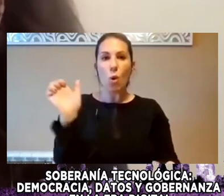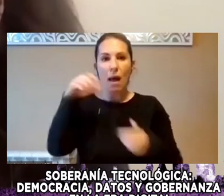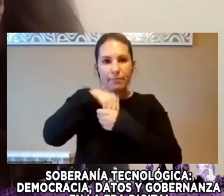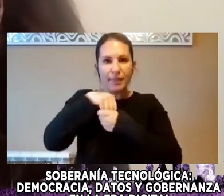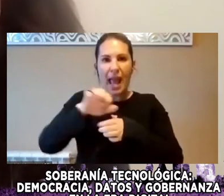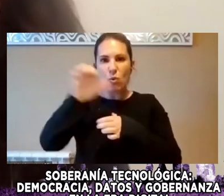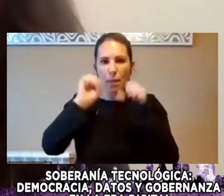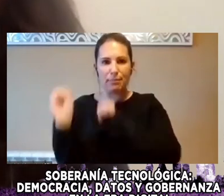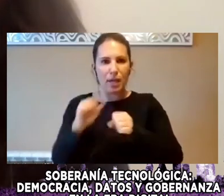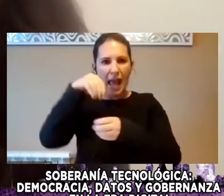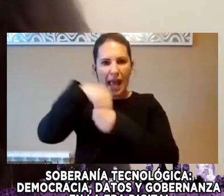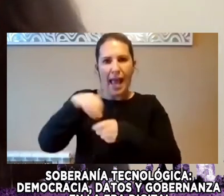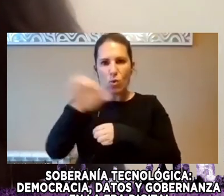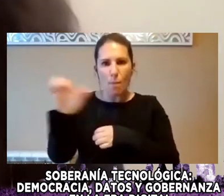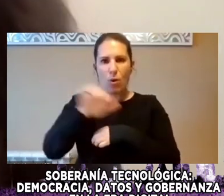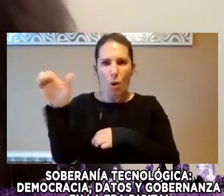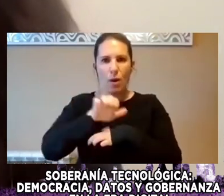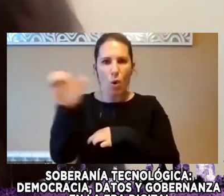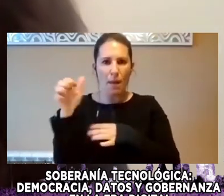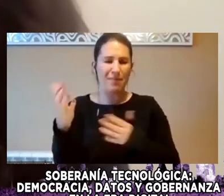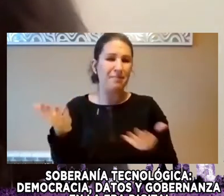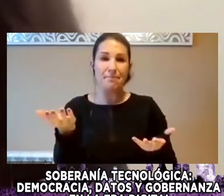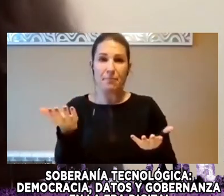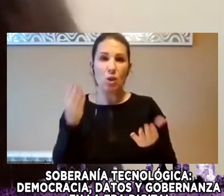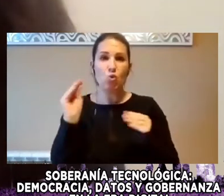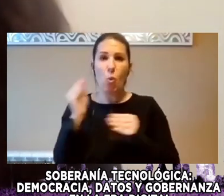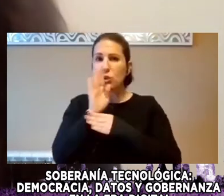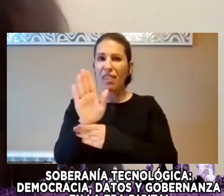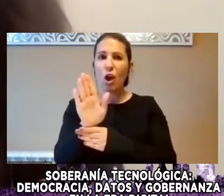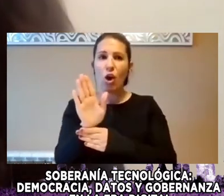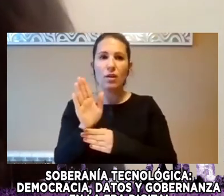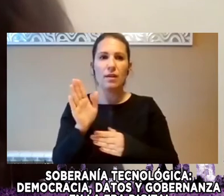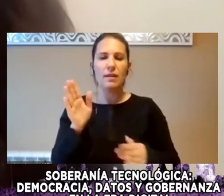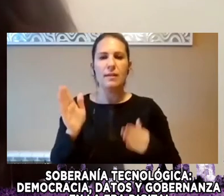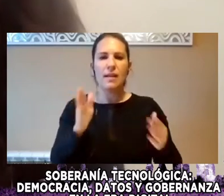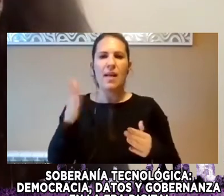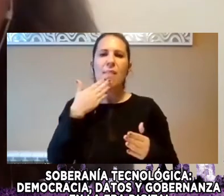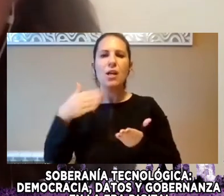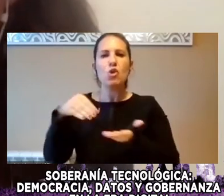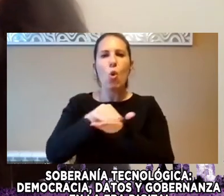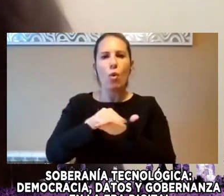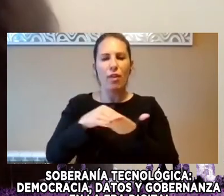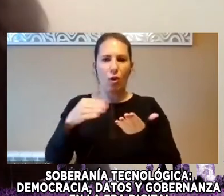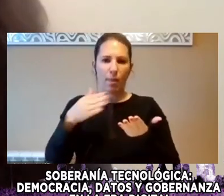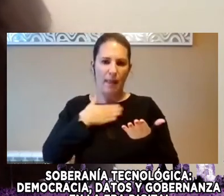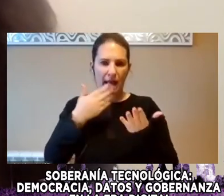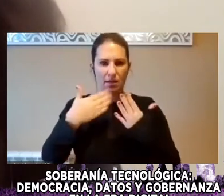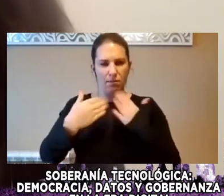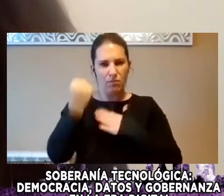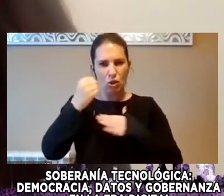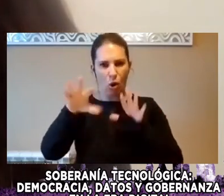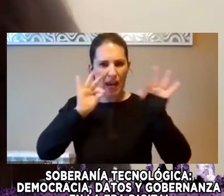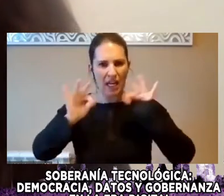Entonces Es Una Es Una Posición Es Una Posición Desde Las Soluciones De Soberanía Tecnológica Y